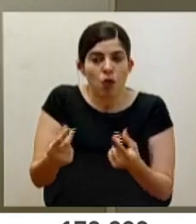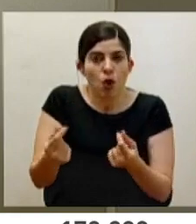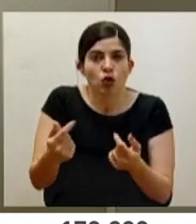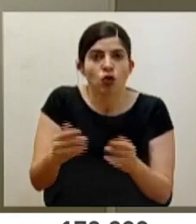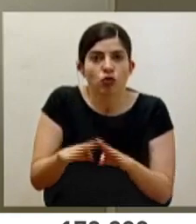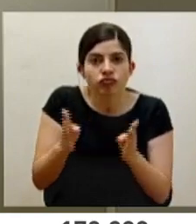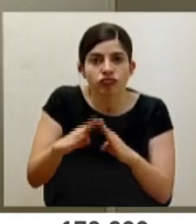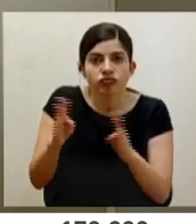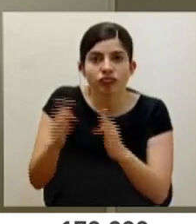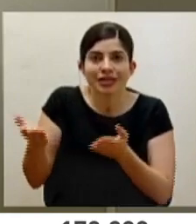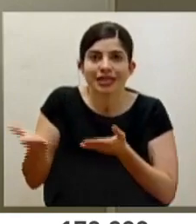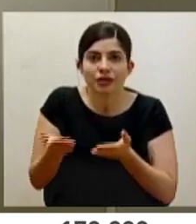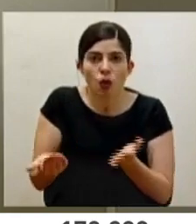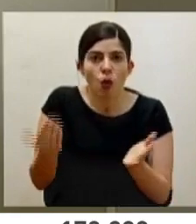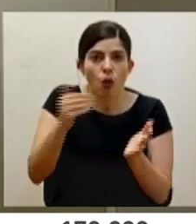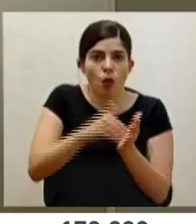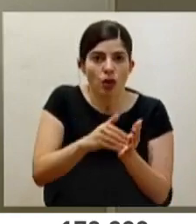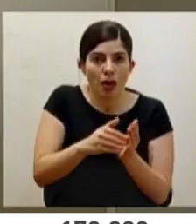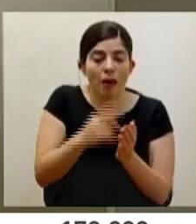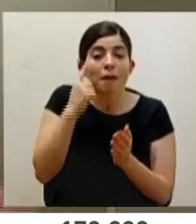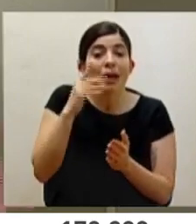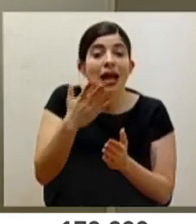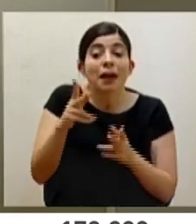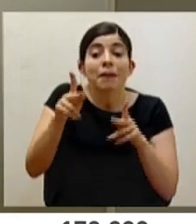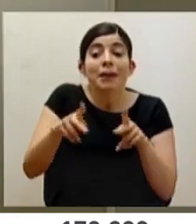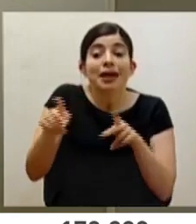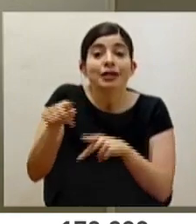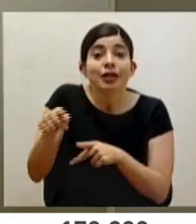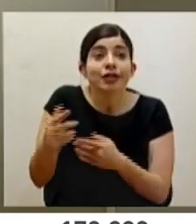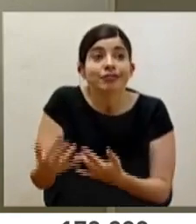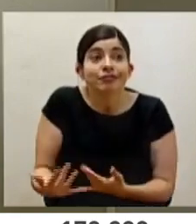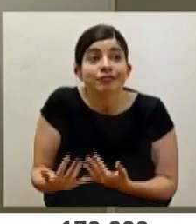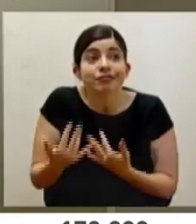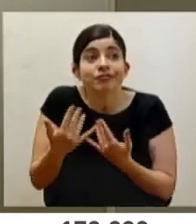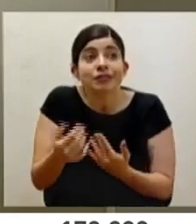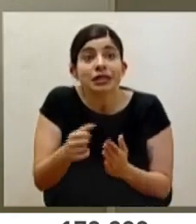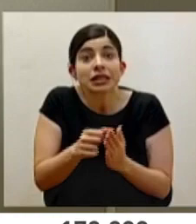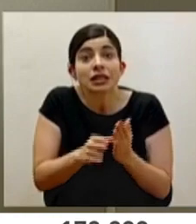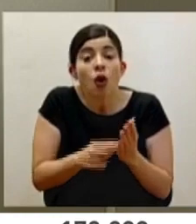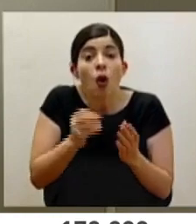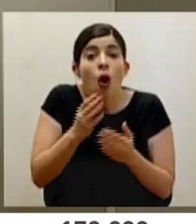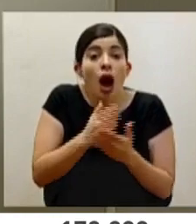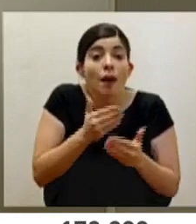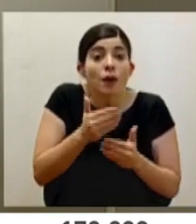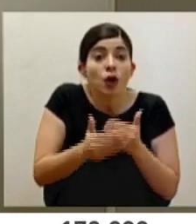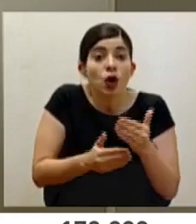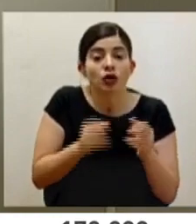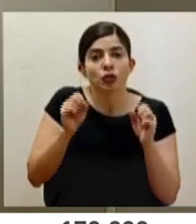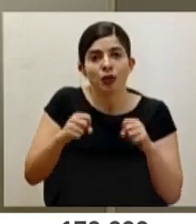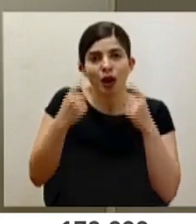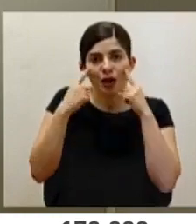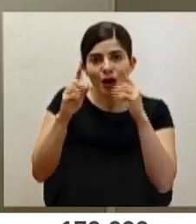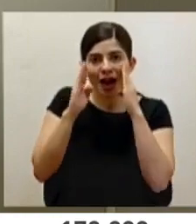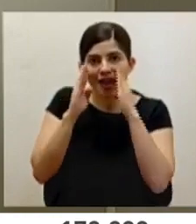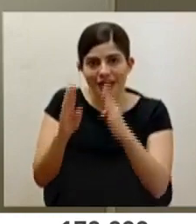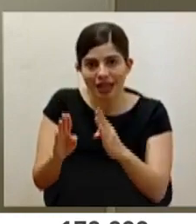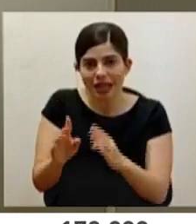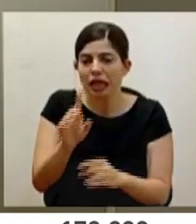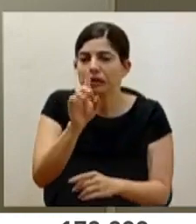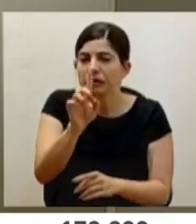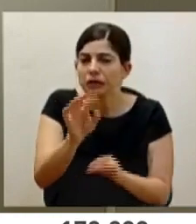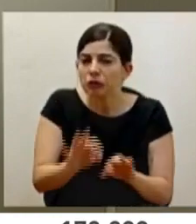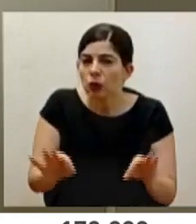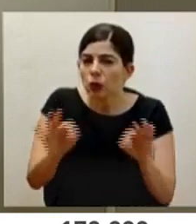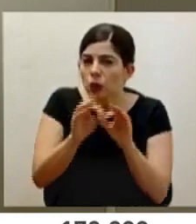todos los servicios. Para que así las personas que están esperando algún procedimiento puedan ser atendidas. Aquí sí es importante recalcar